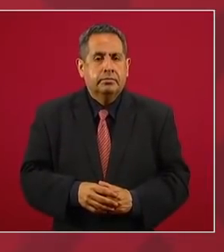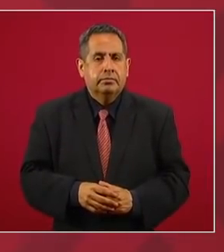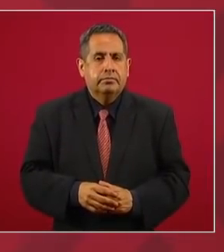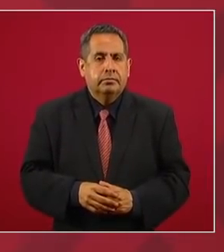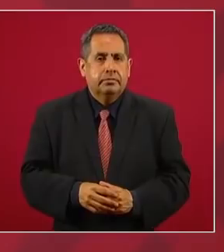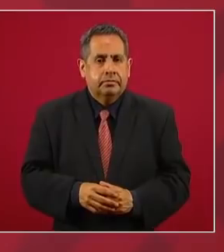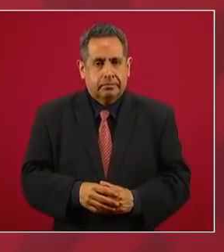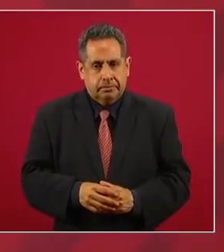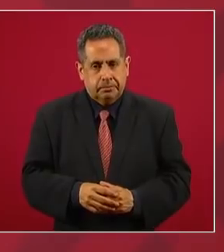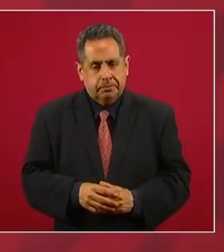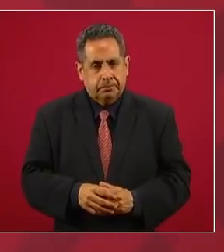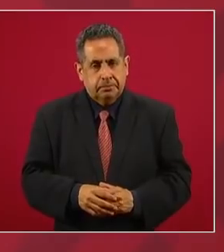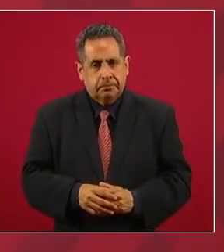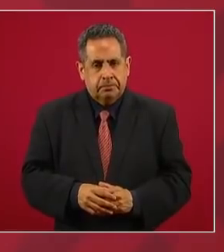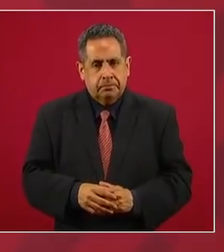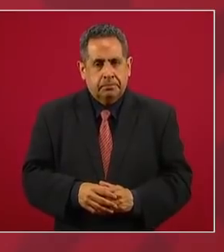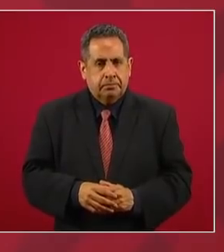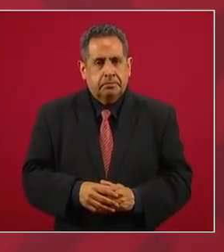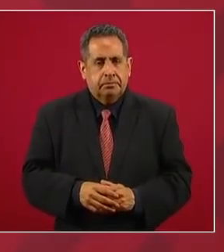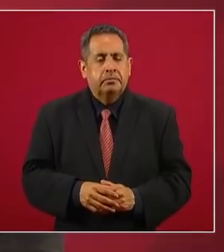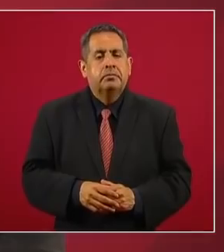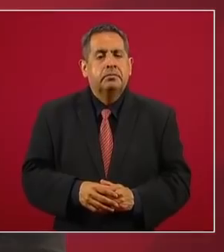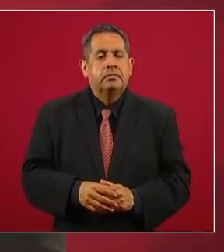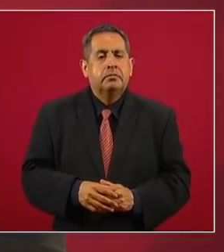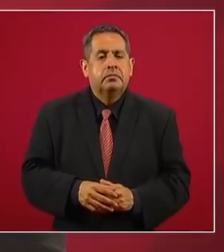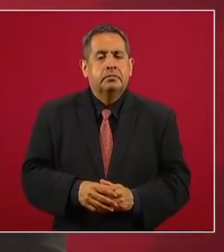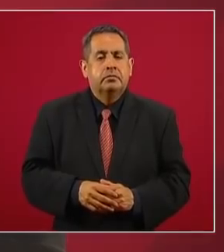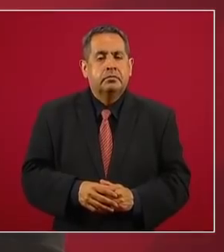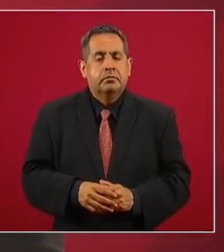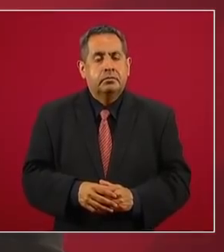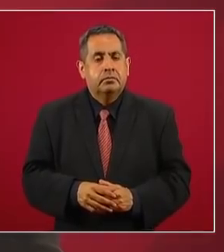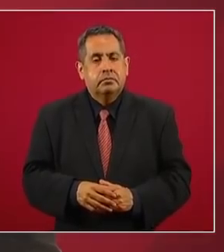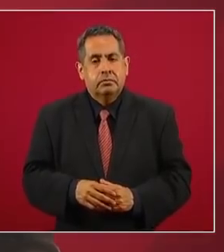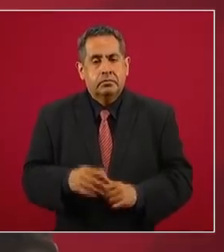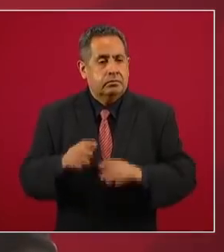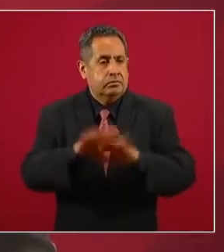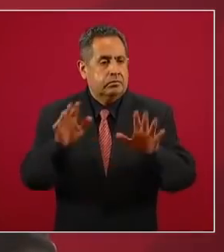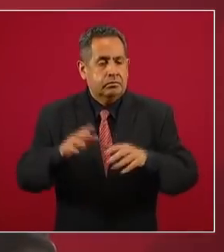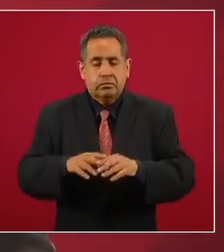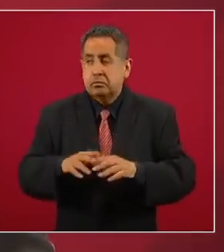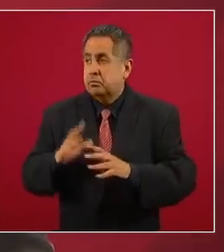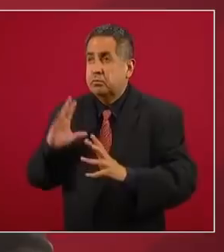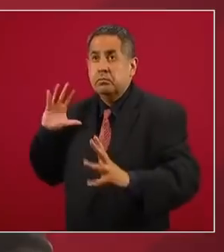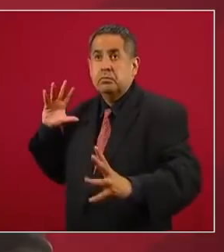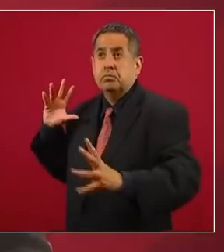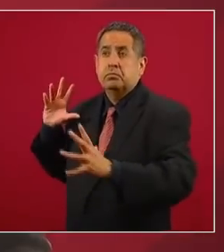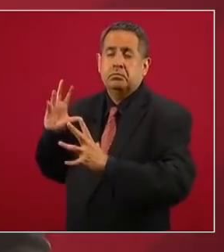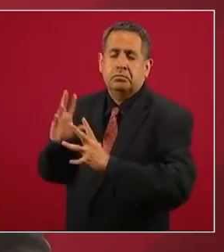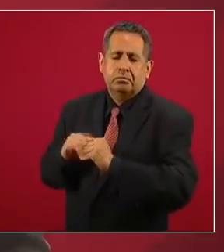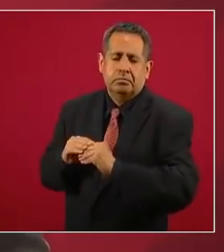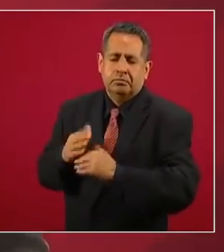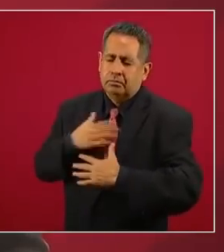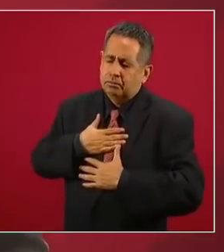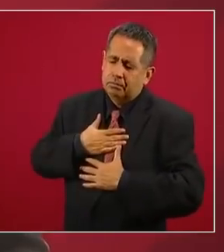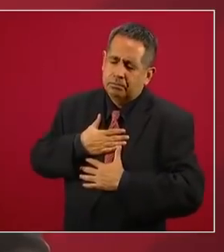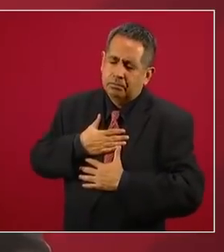hasta podemos decir gracias a la vida que nos ha dado tanto,